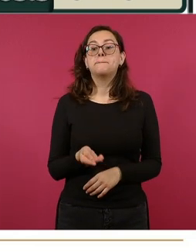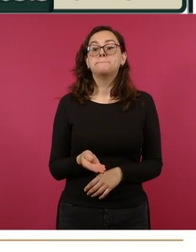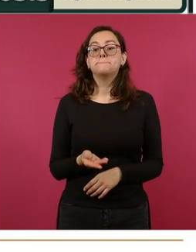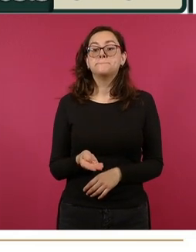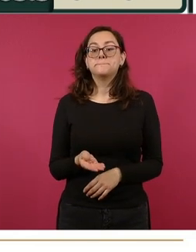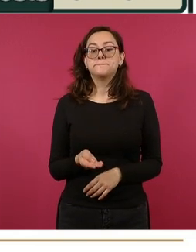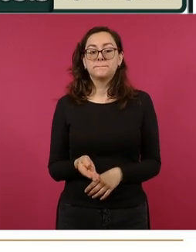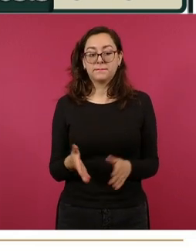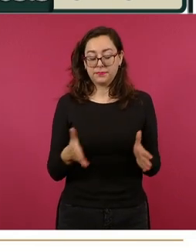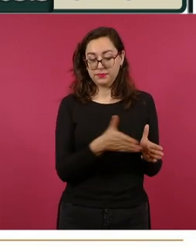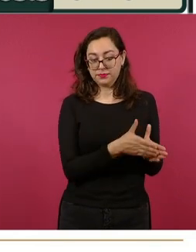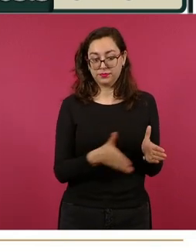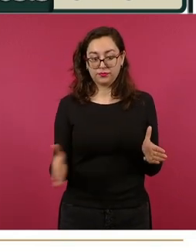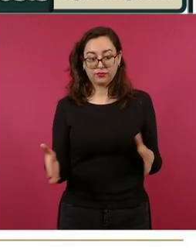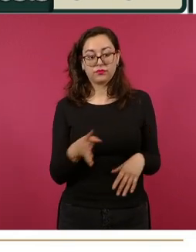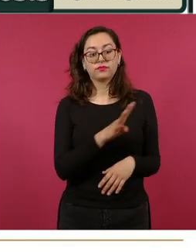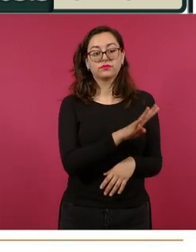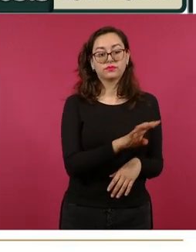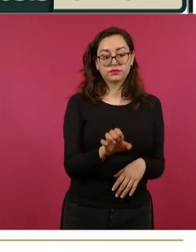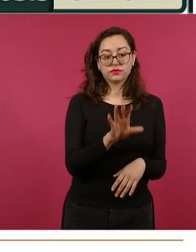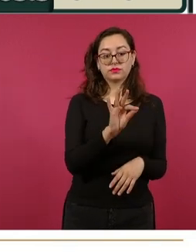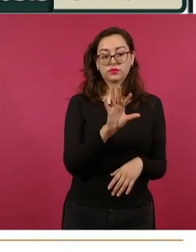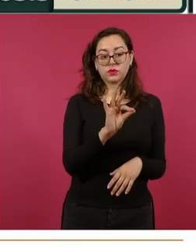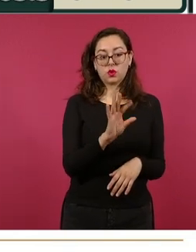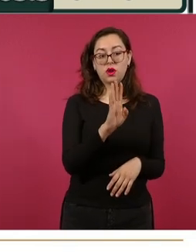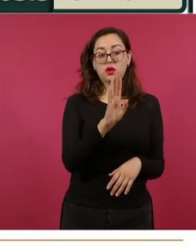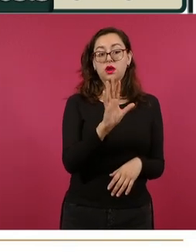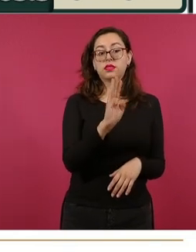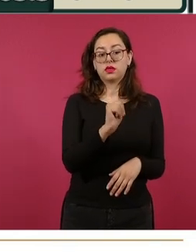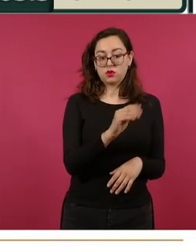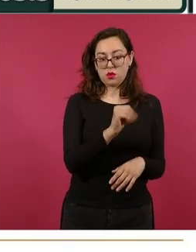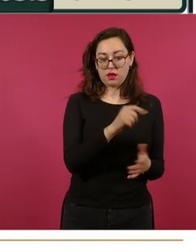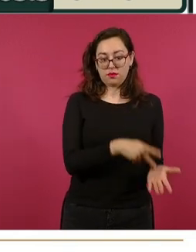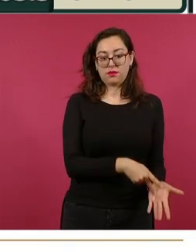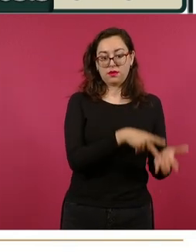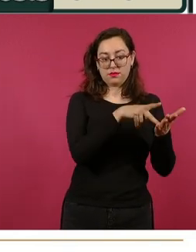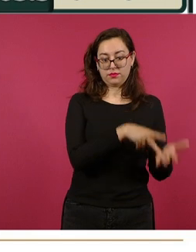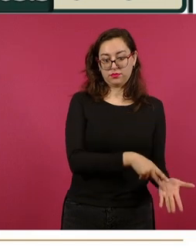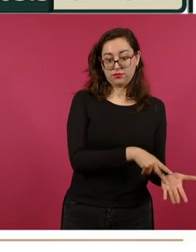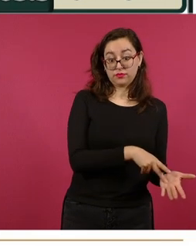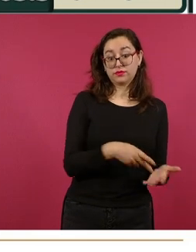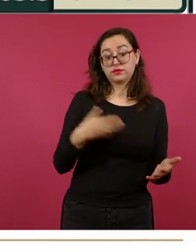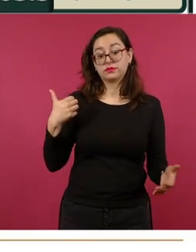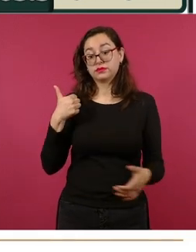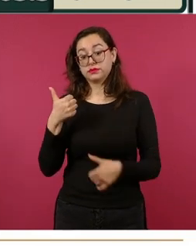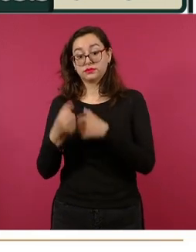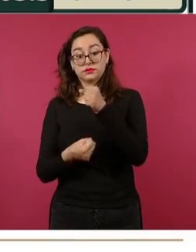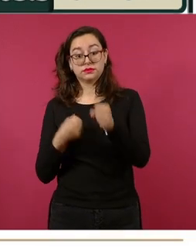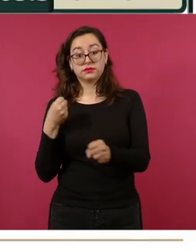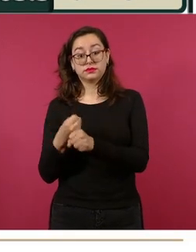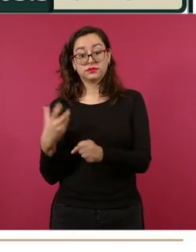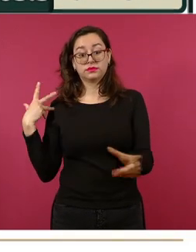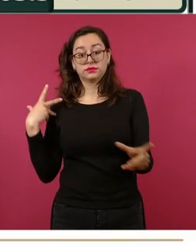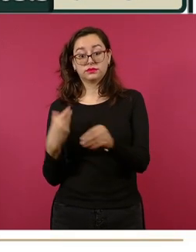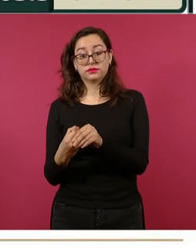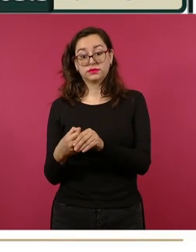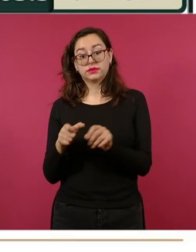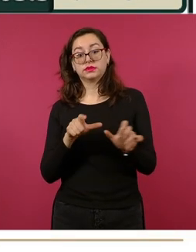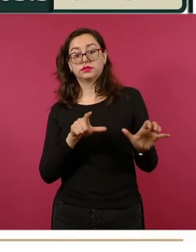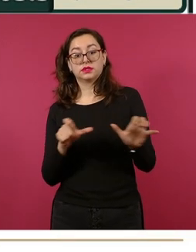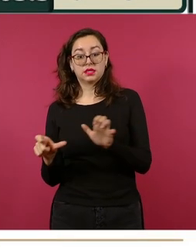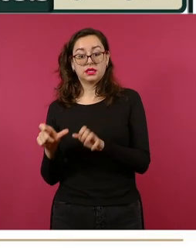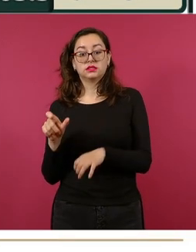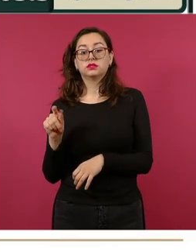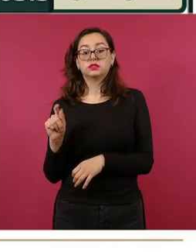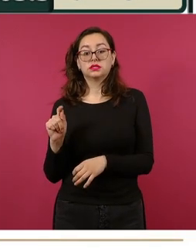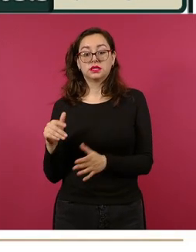Marihuana, 499 kilogramos y en lo que va del sexenio más de 770 mil kilogramos de marihuana. La que sigue.